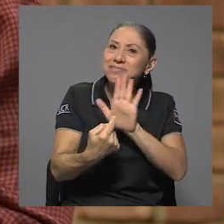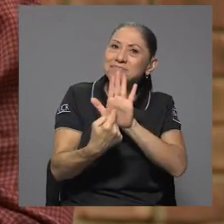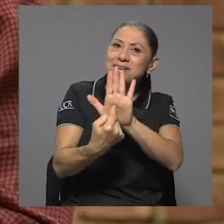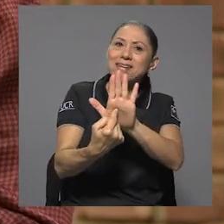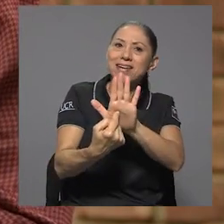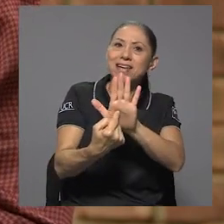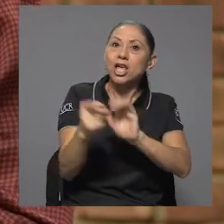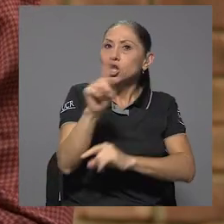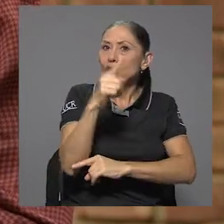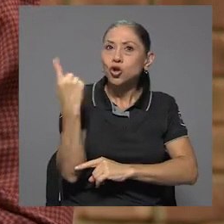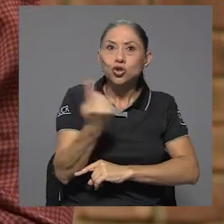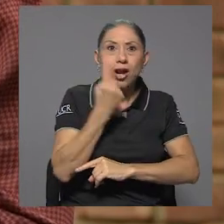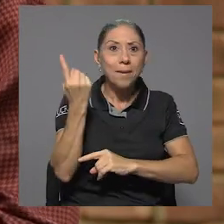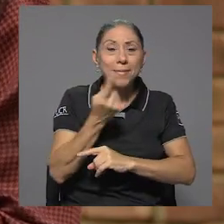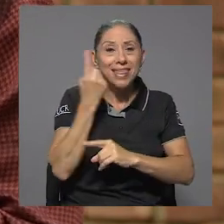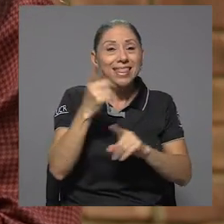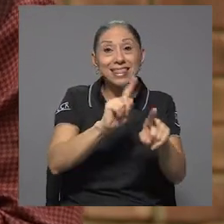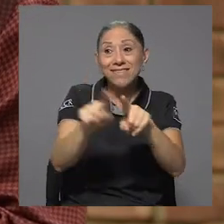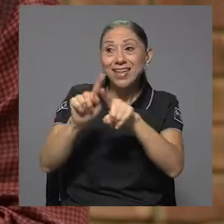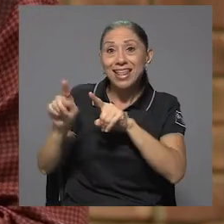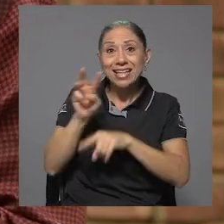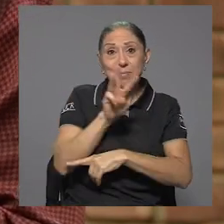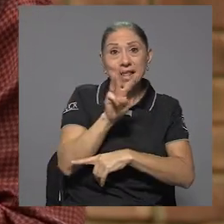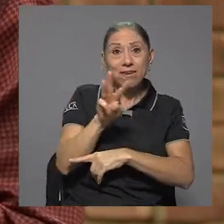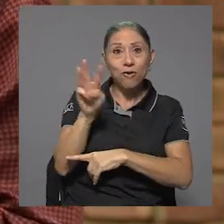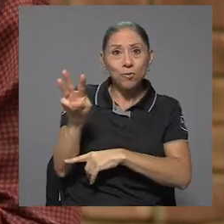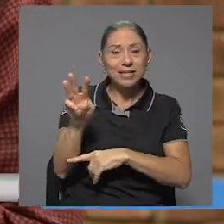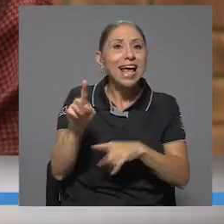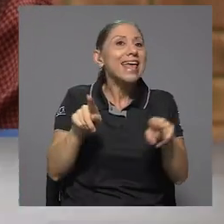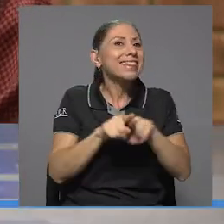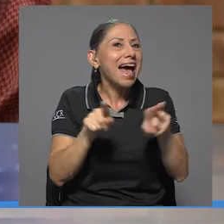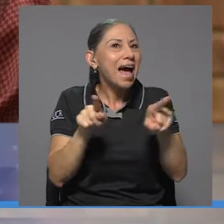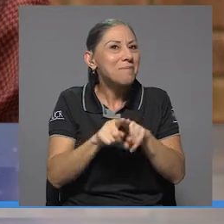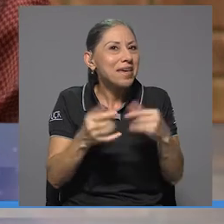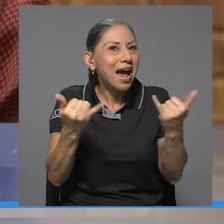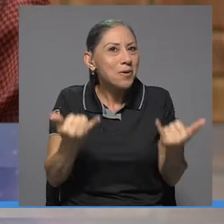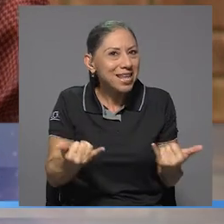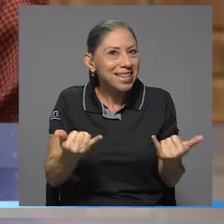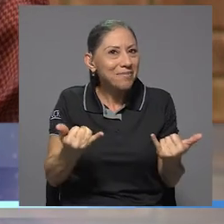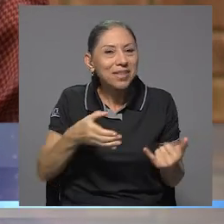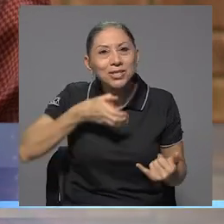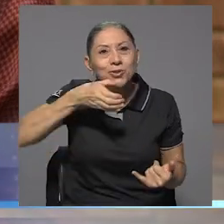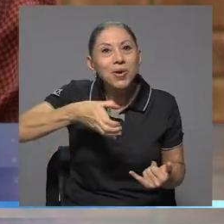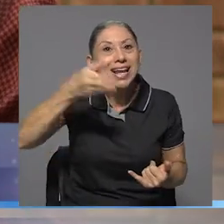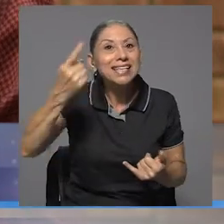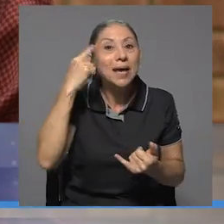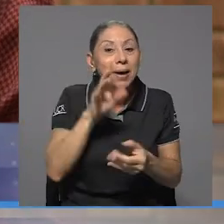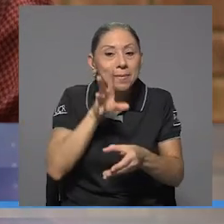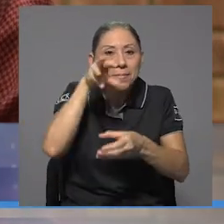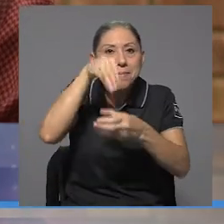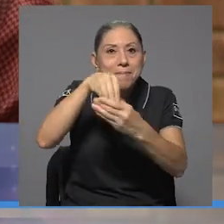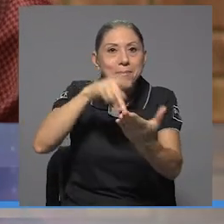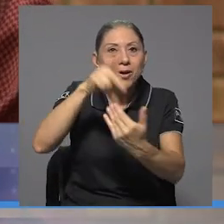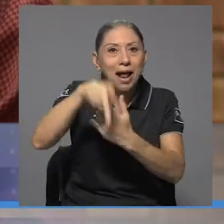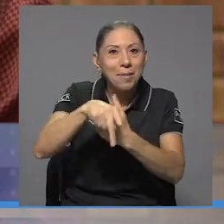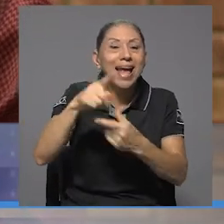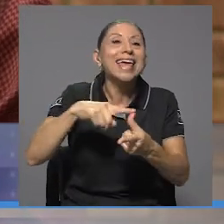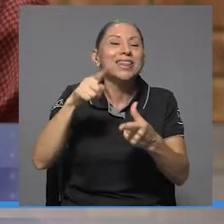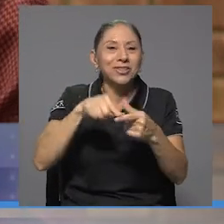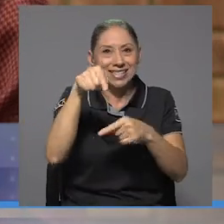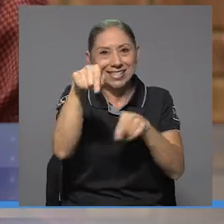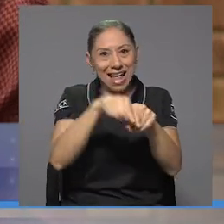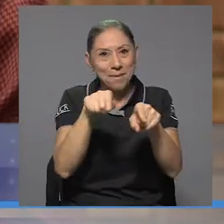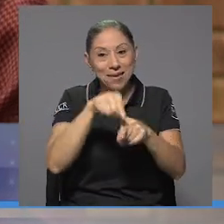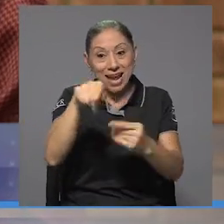en nuestras plataformas de las radio emisoras, sino que ahorita también fue una sugerencia de sección para el programa, y se hace un chequeo, un año sección de doble check